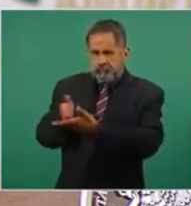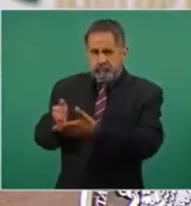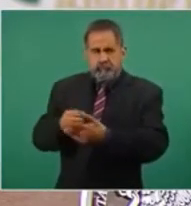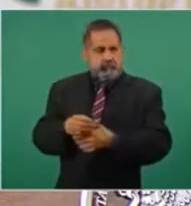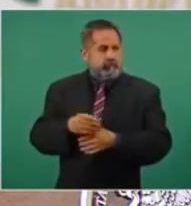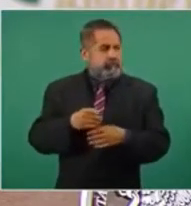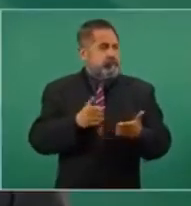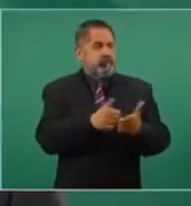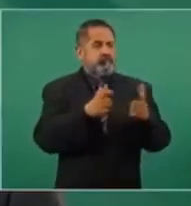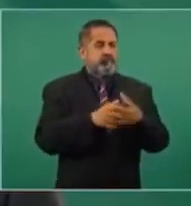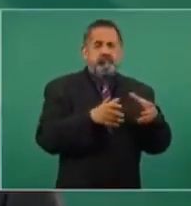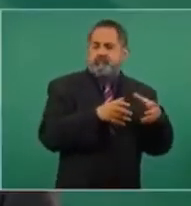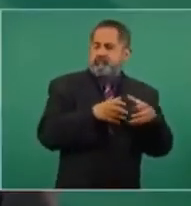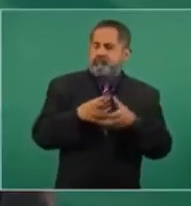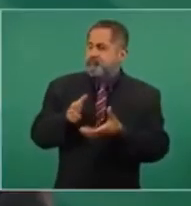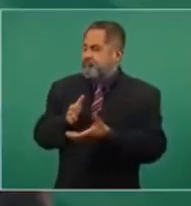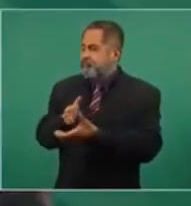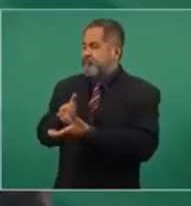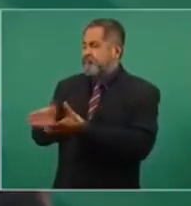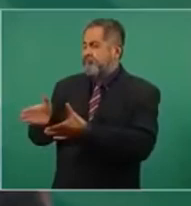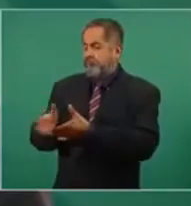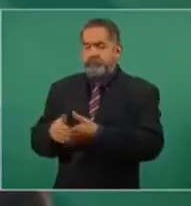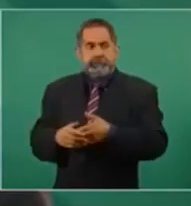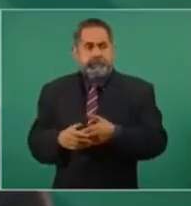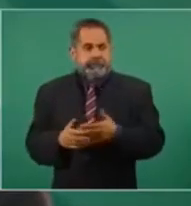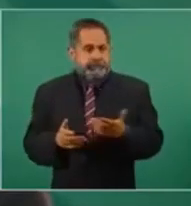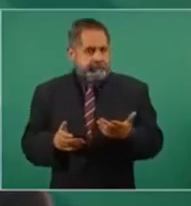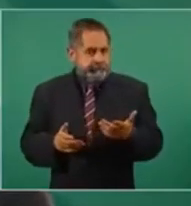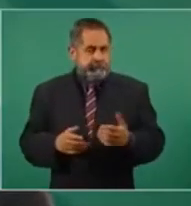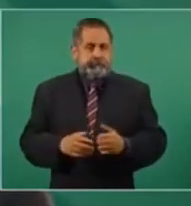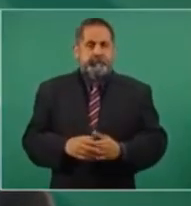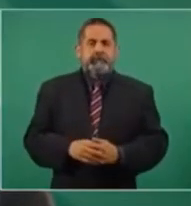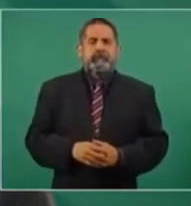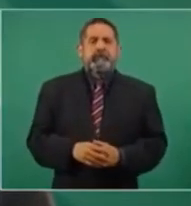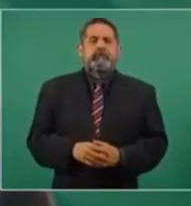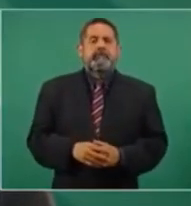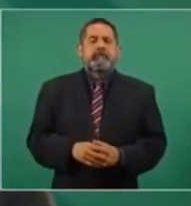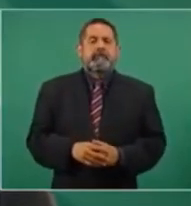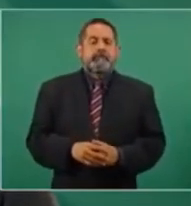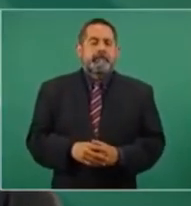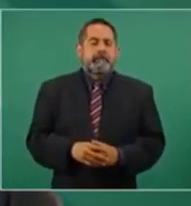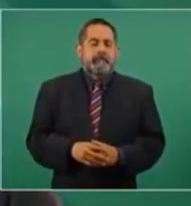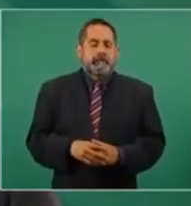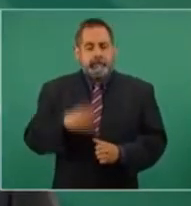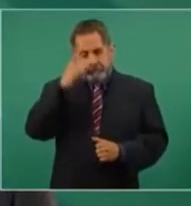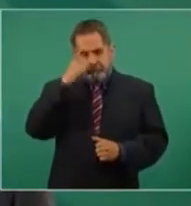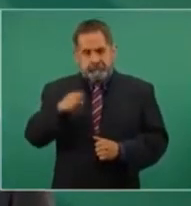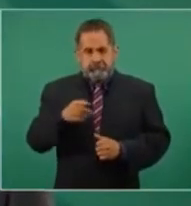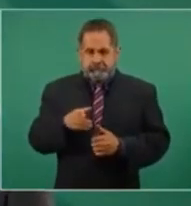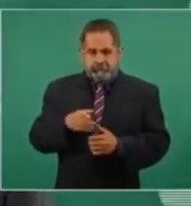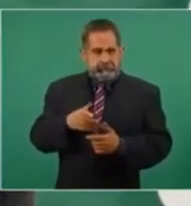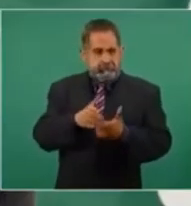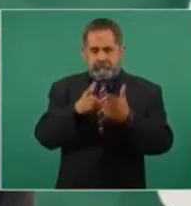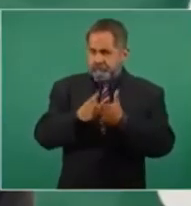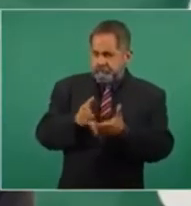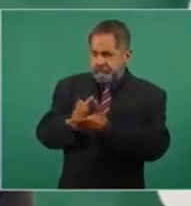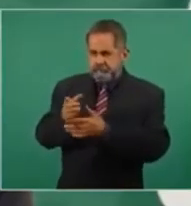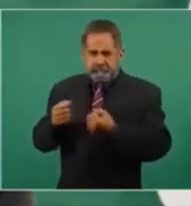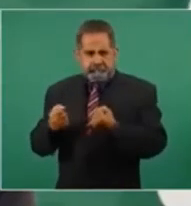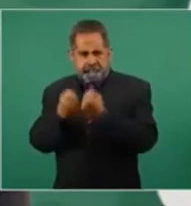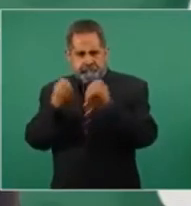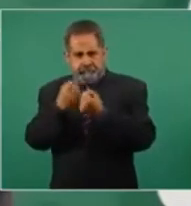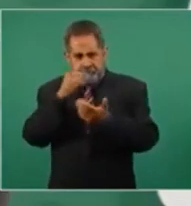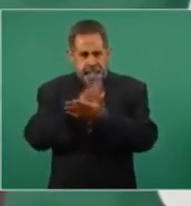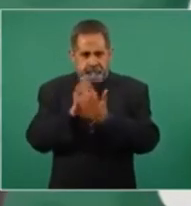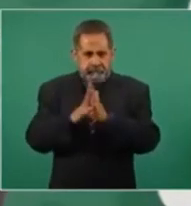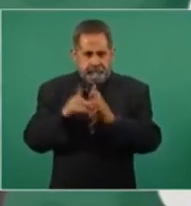grupos para enfrentar al